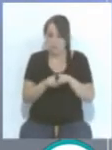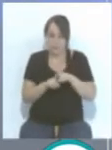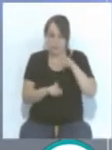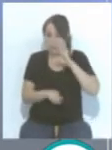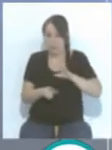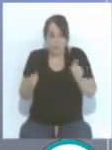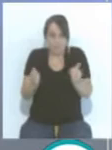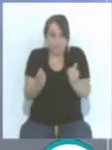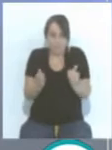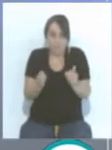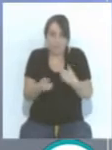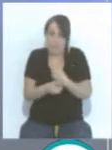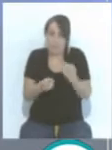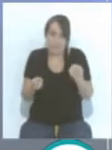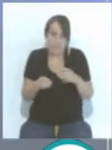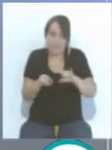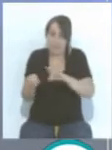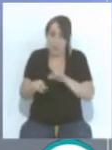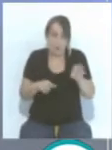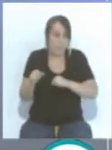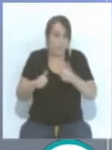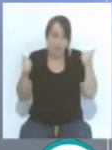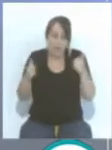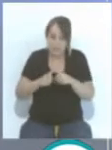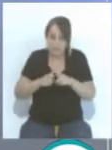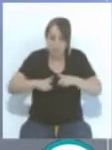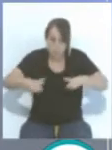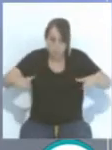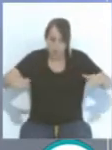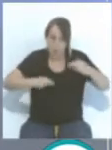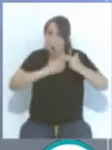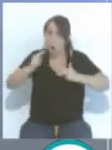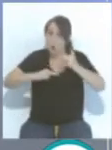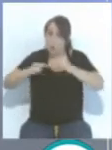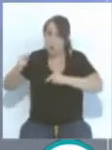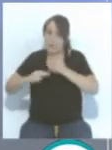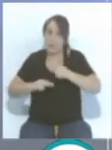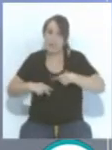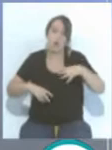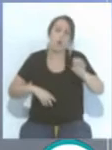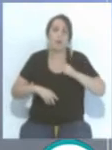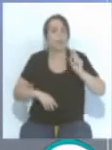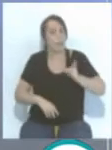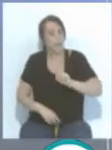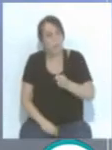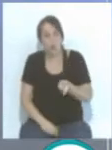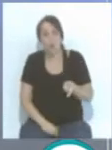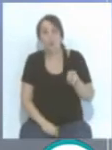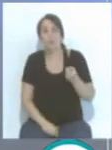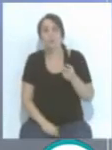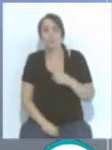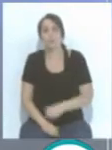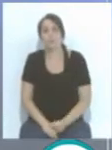Con lo cual necesita igual comprar más terreno, ampliar, construir, que no solamente comprar el terreno, y está en esa